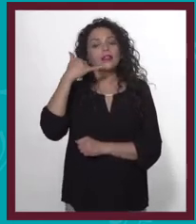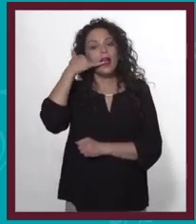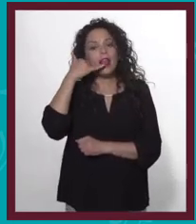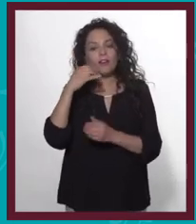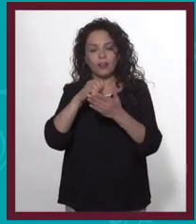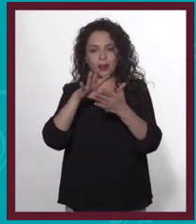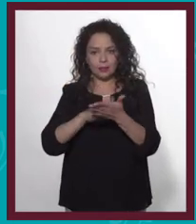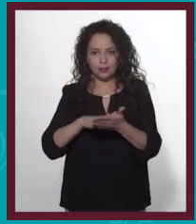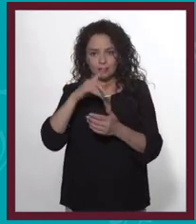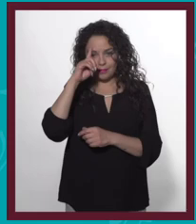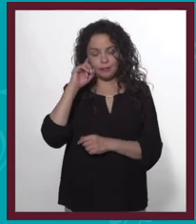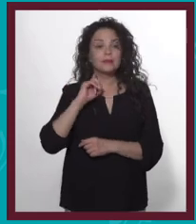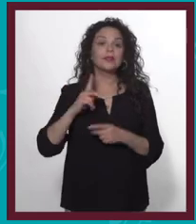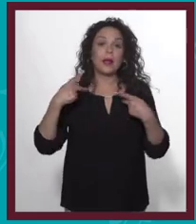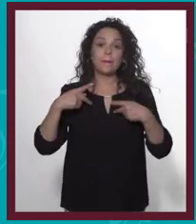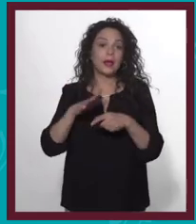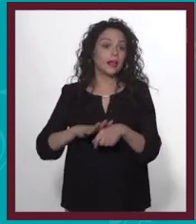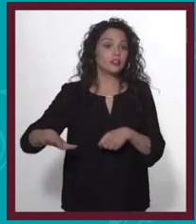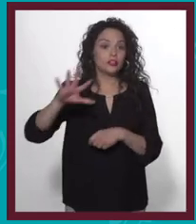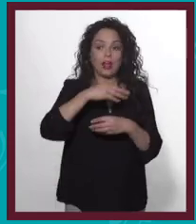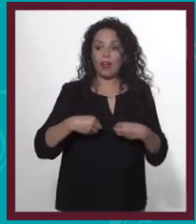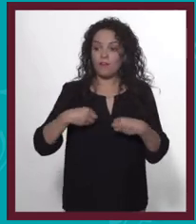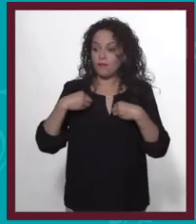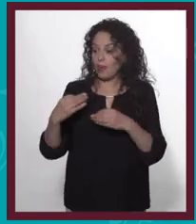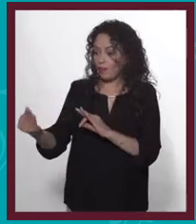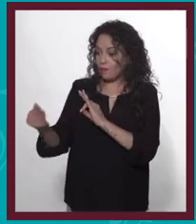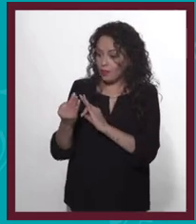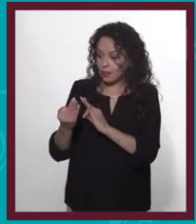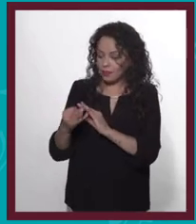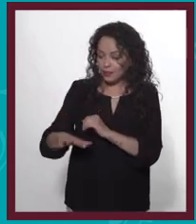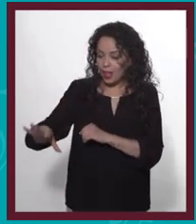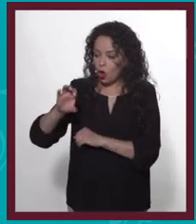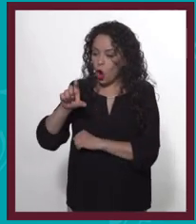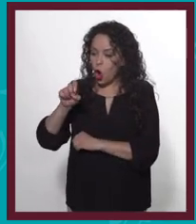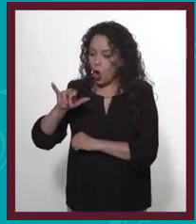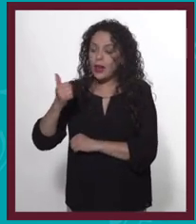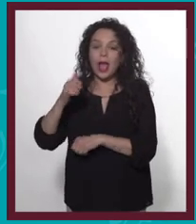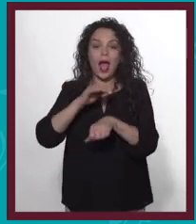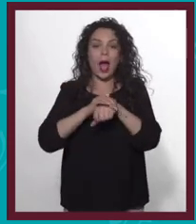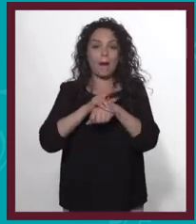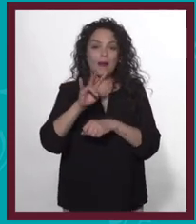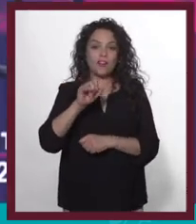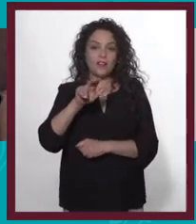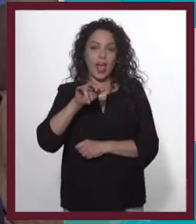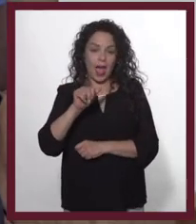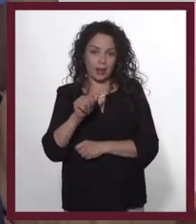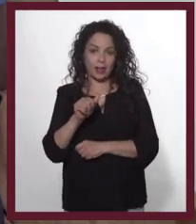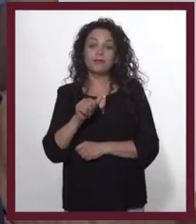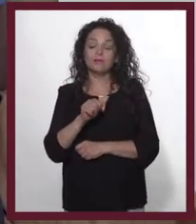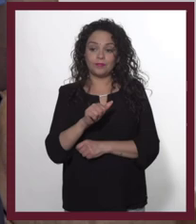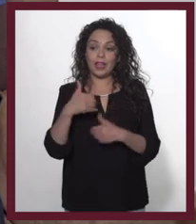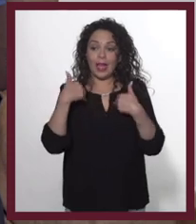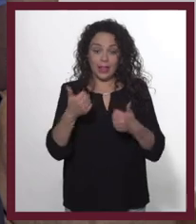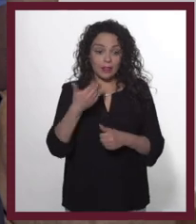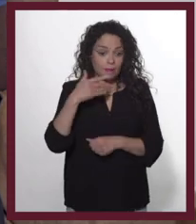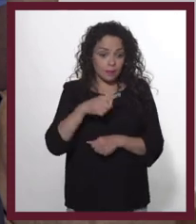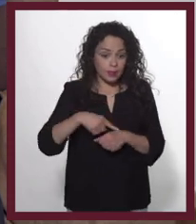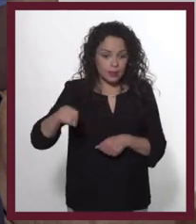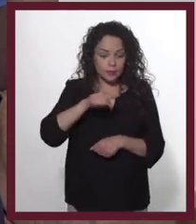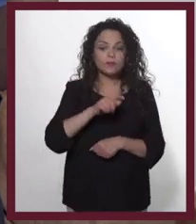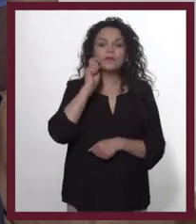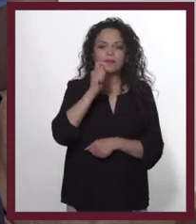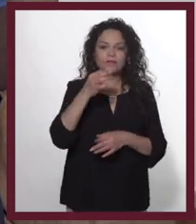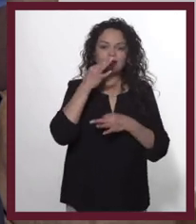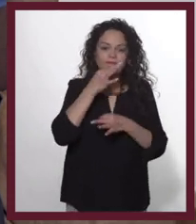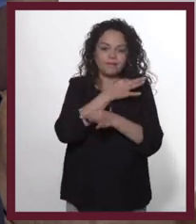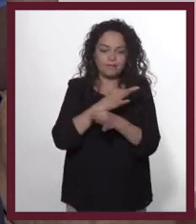No olvidemos quién es nuestro público, gente de la colonia y amigos de Viviana. Tengamos muy presente que entender bien a ese público nos ayudará a